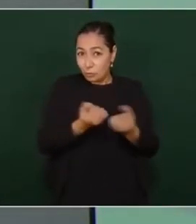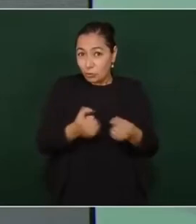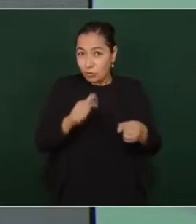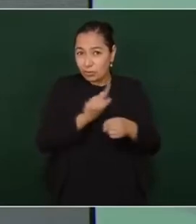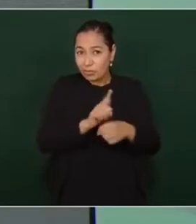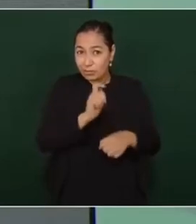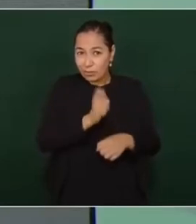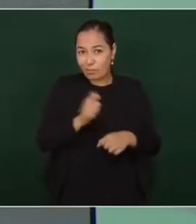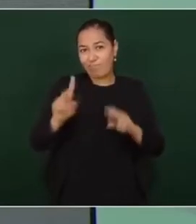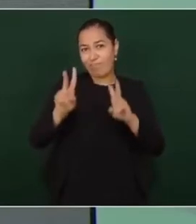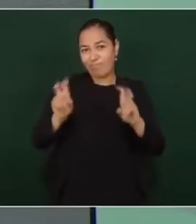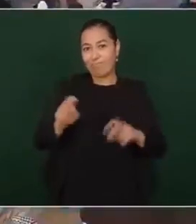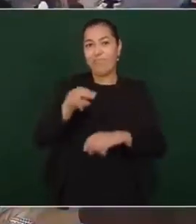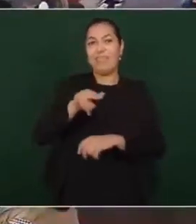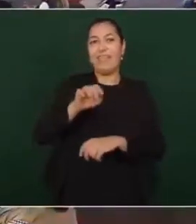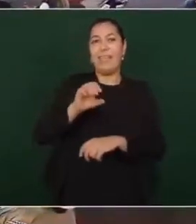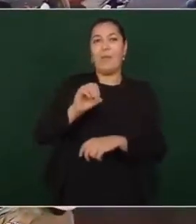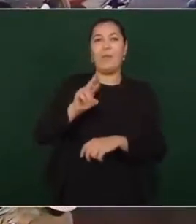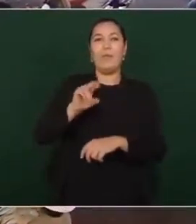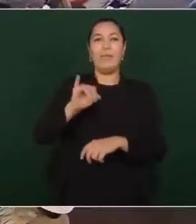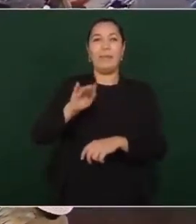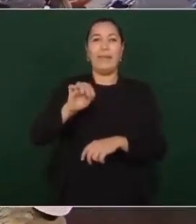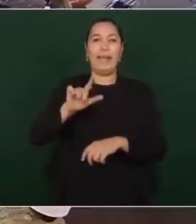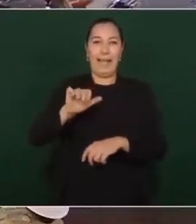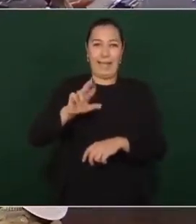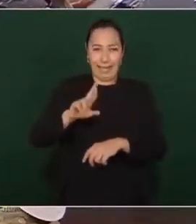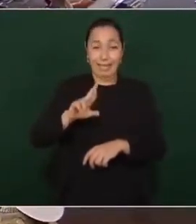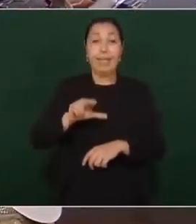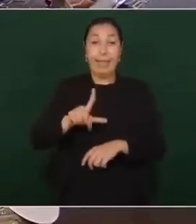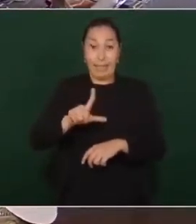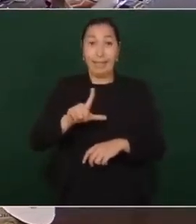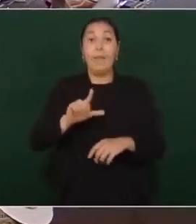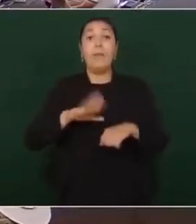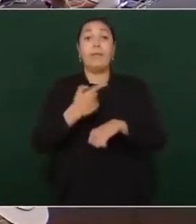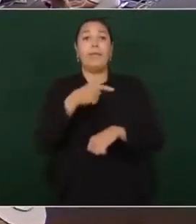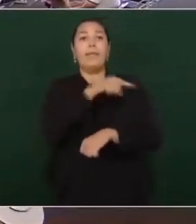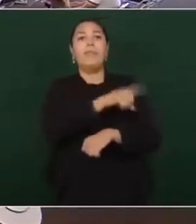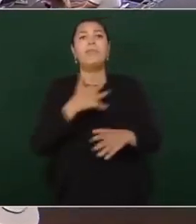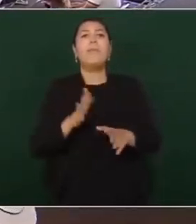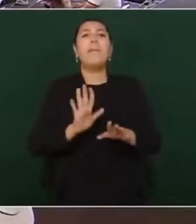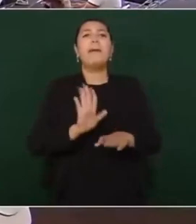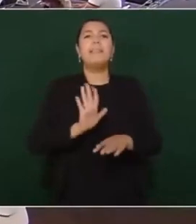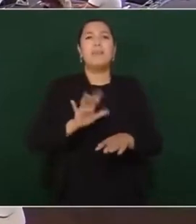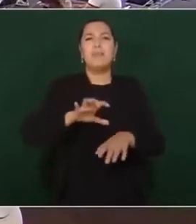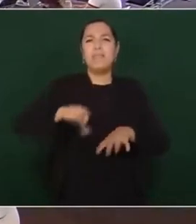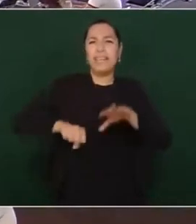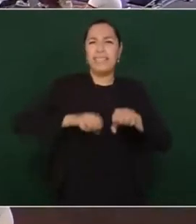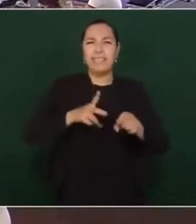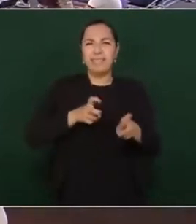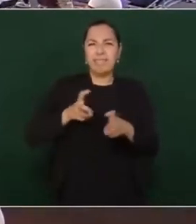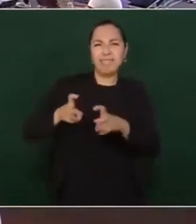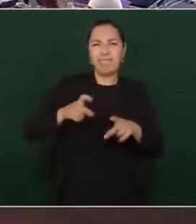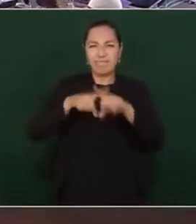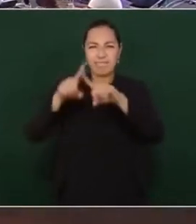porque se dedicaron a saquear. Es el periodo,